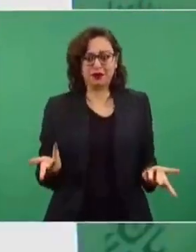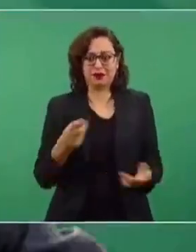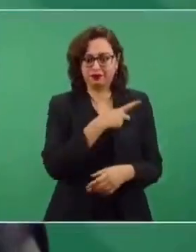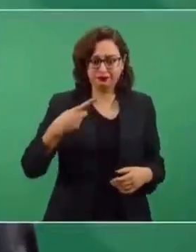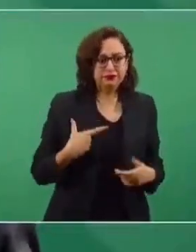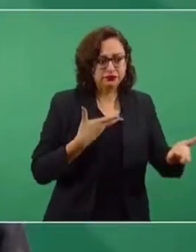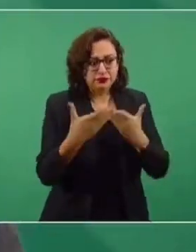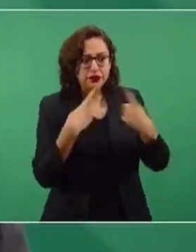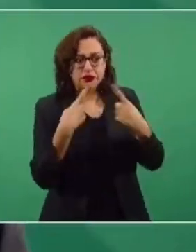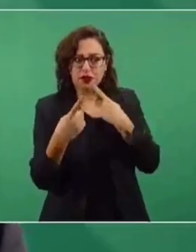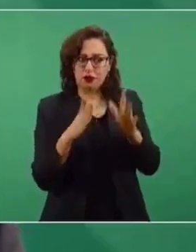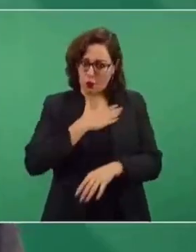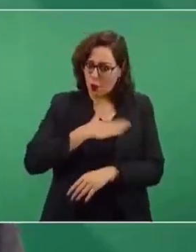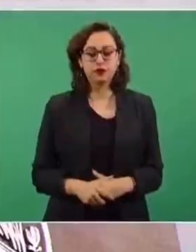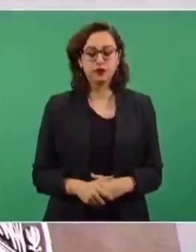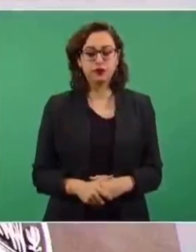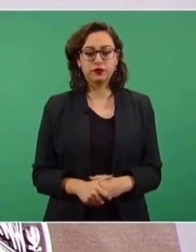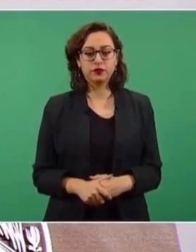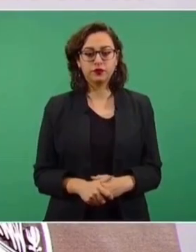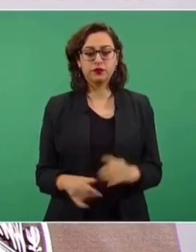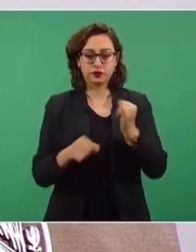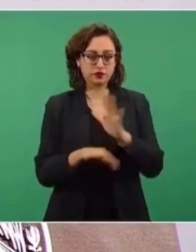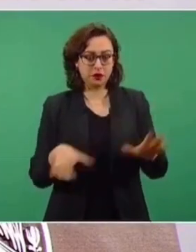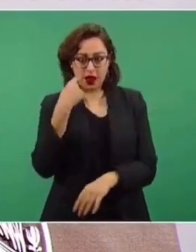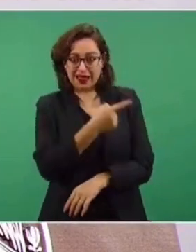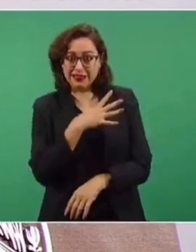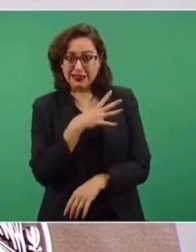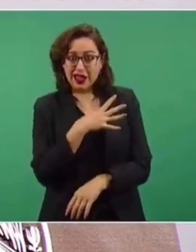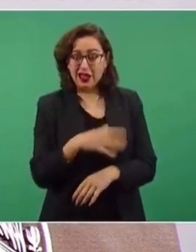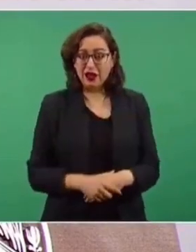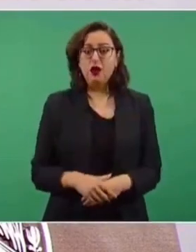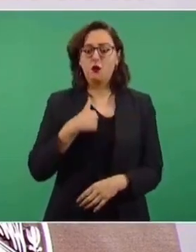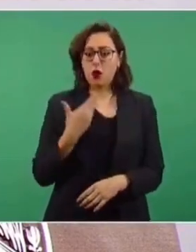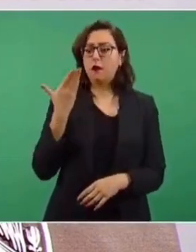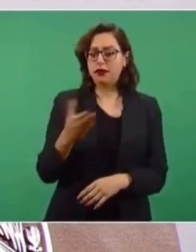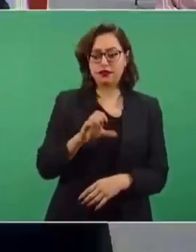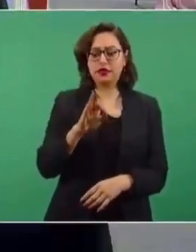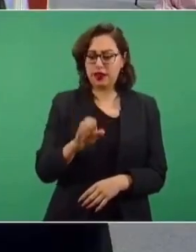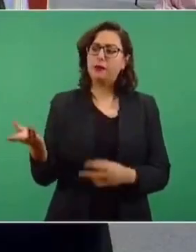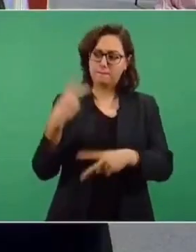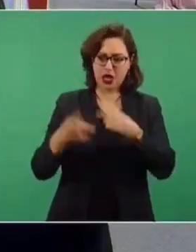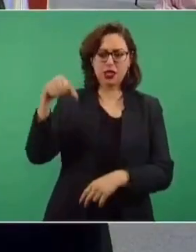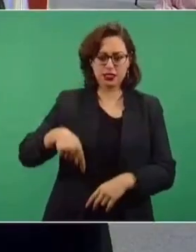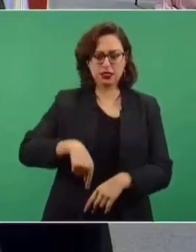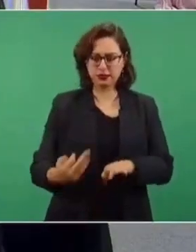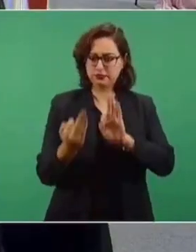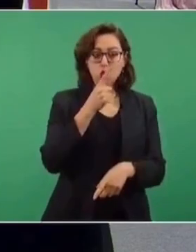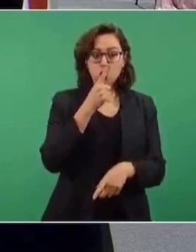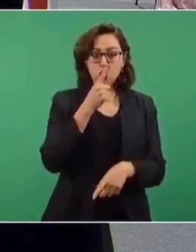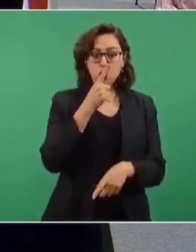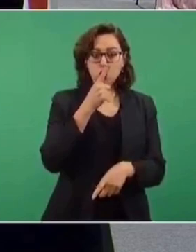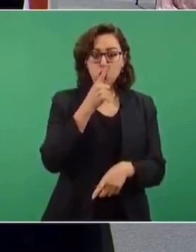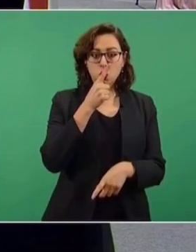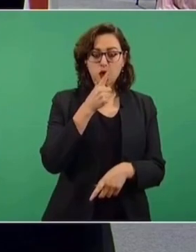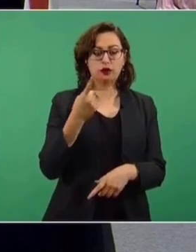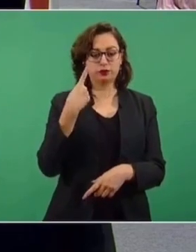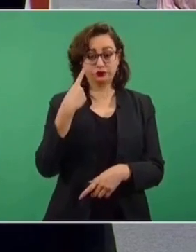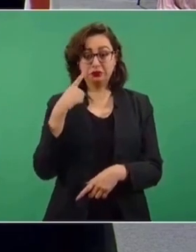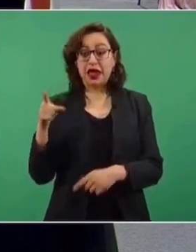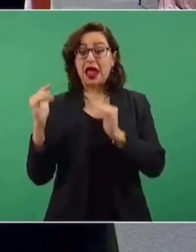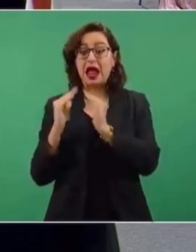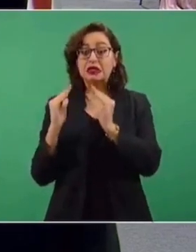el diálogo para arreglar este asunto. Voy a pedirle a los de la Comisión Federal de Electricidad que vengan aquí a explicar. Este es un hogar